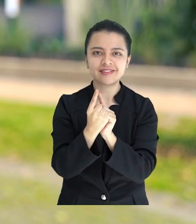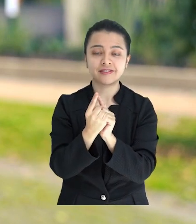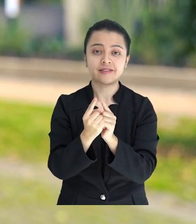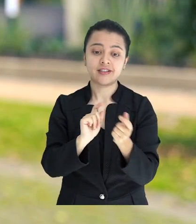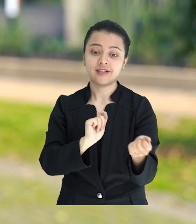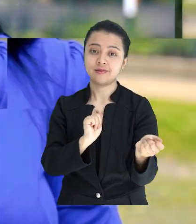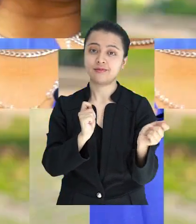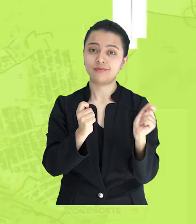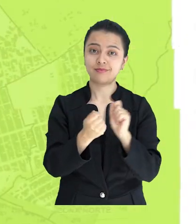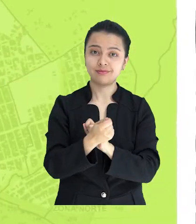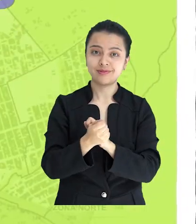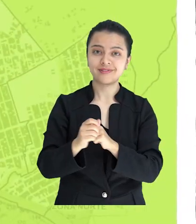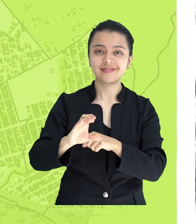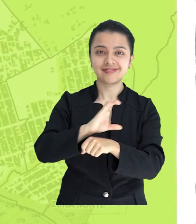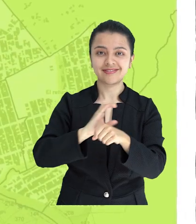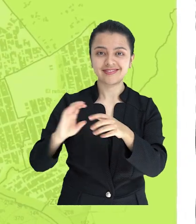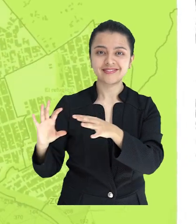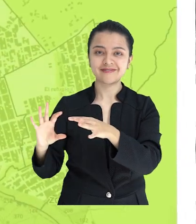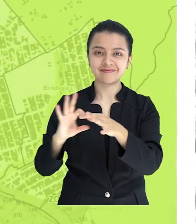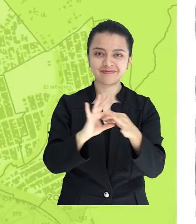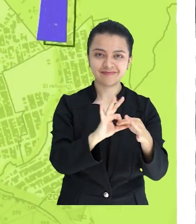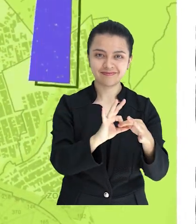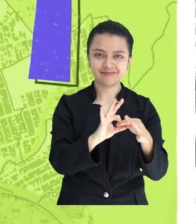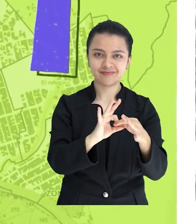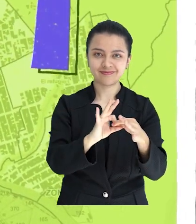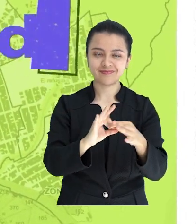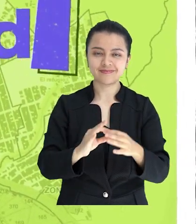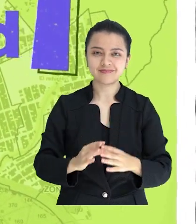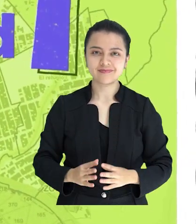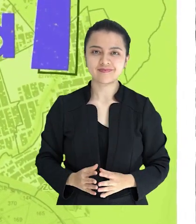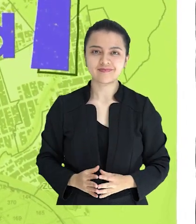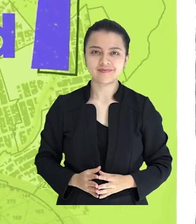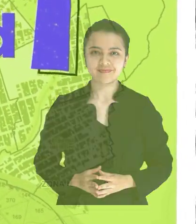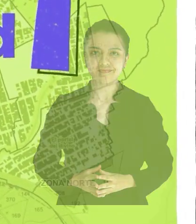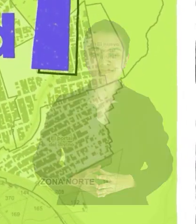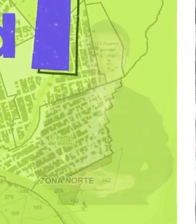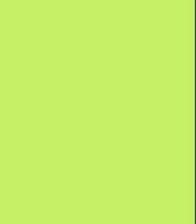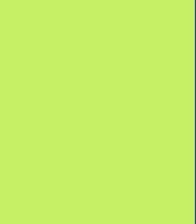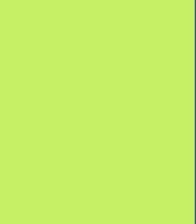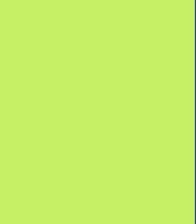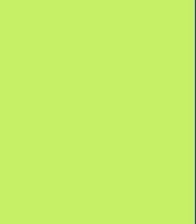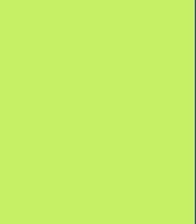modificación del Plan Parcial. Transformamos y desarrollamos juntos la ciudad.